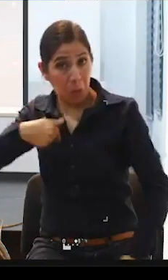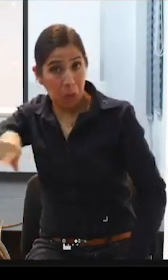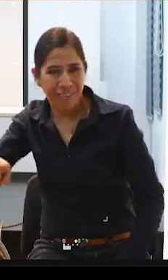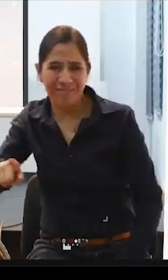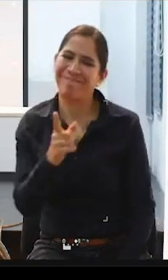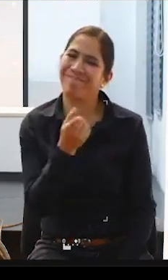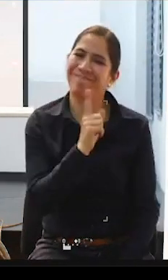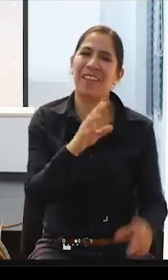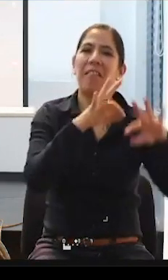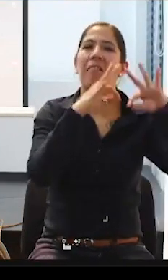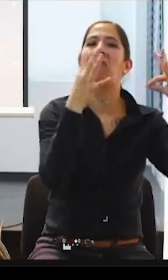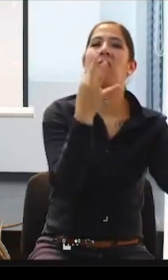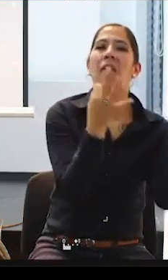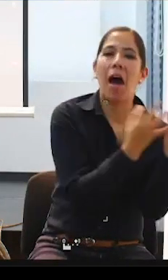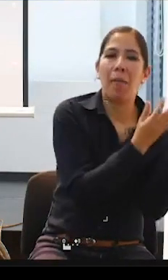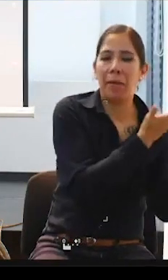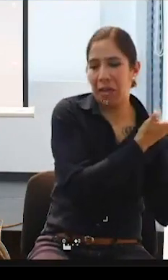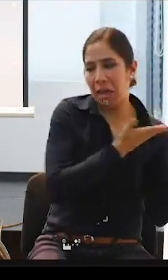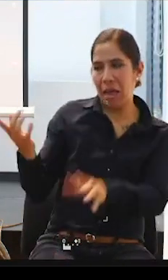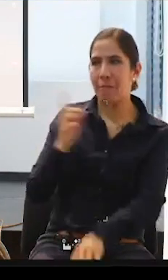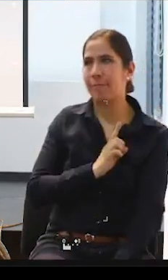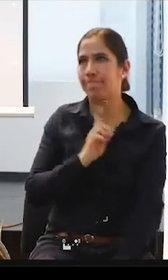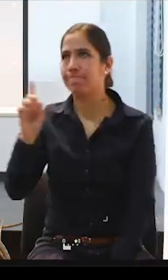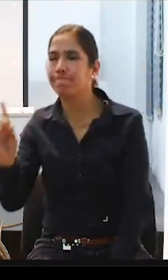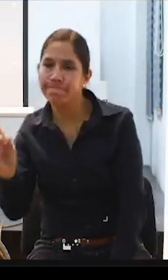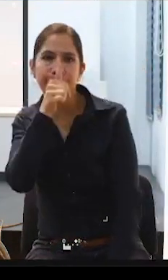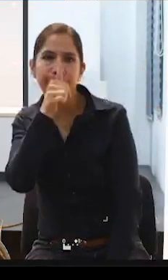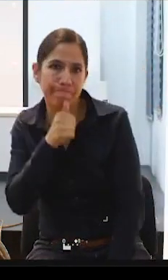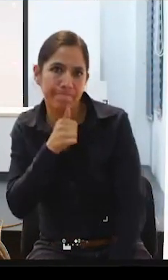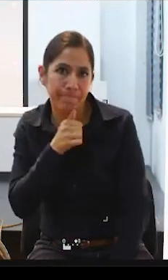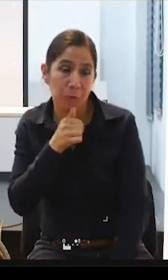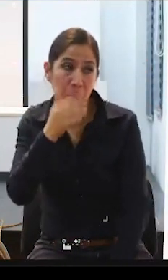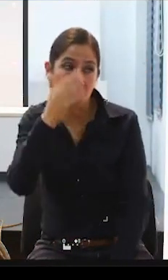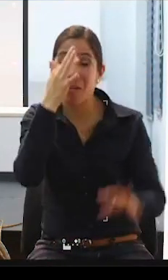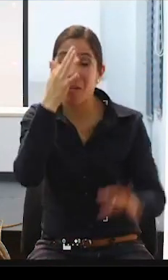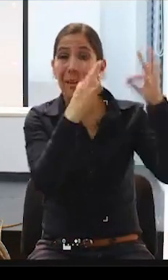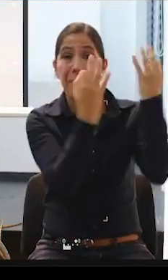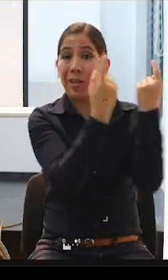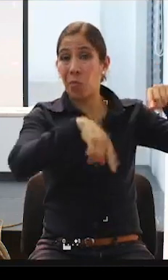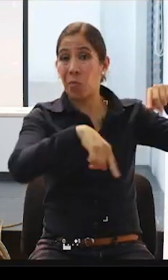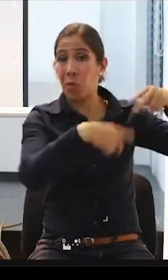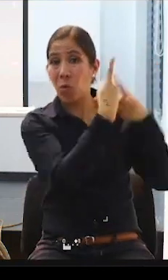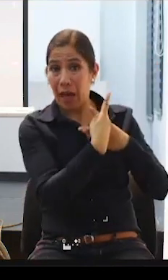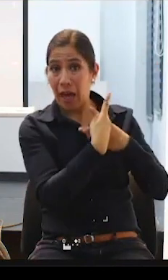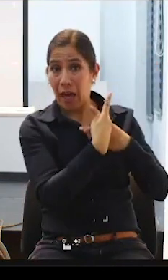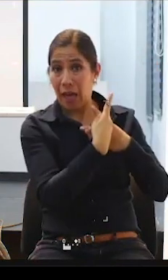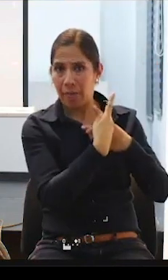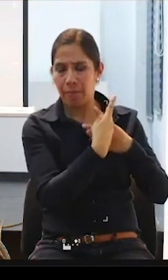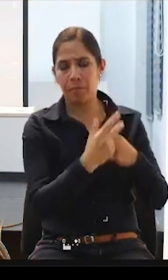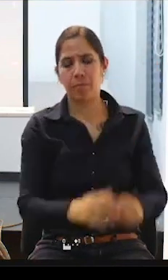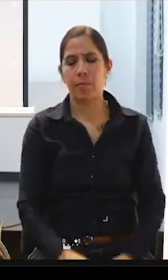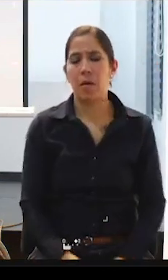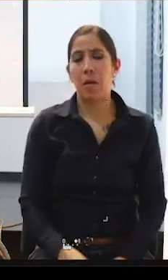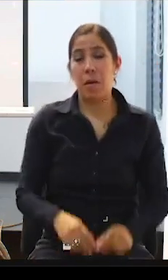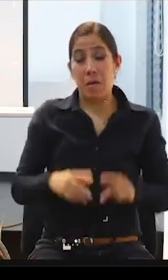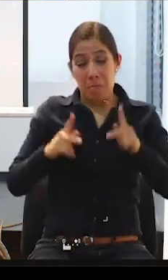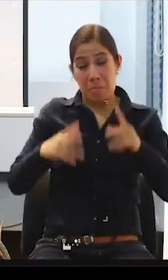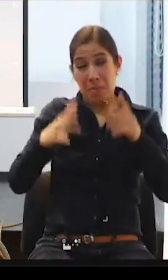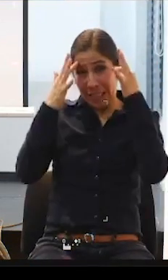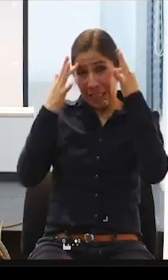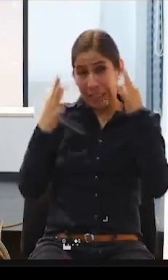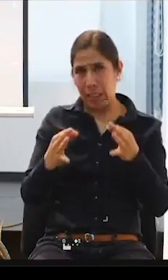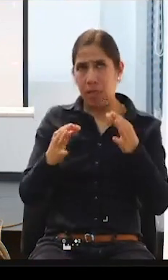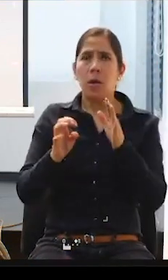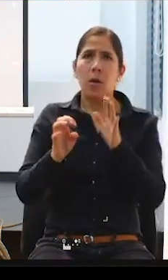quien te lleva a una residencia porque ya no puede cuidarte y si tú tomas la decisión, a mí me tocó